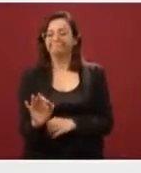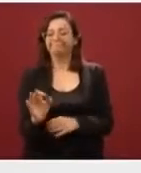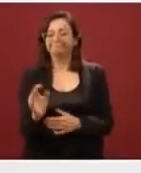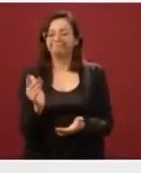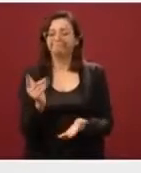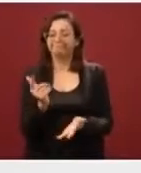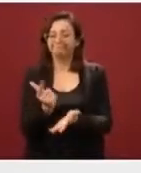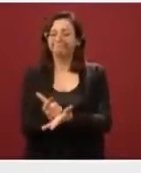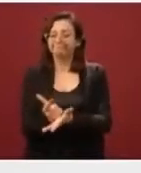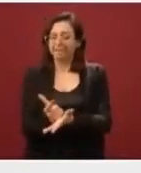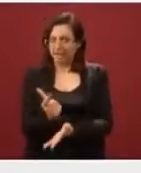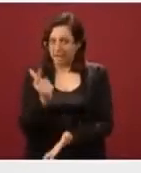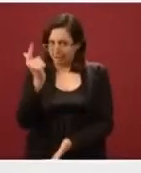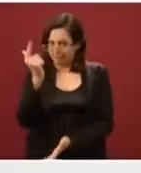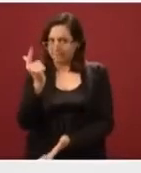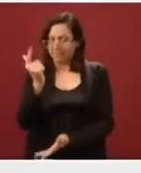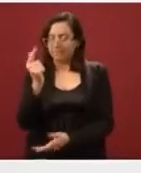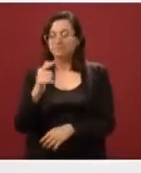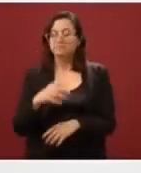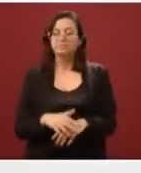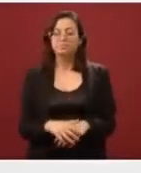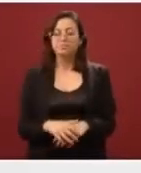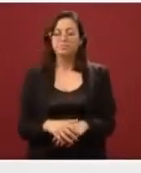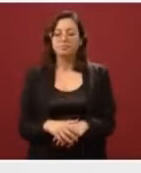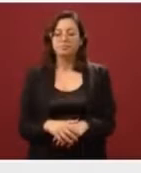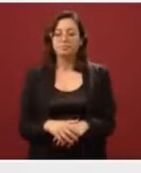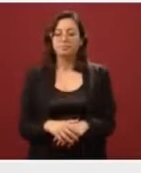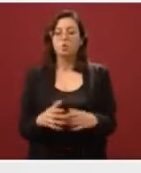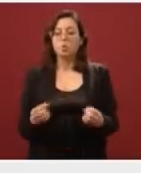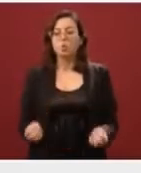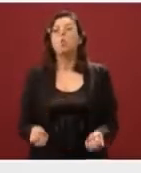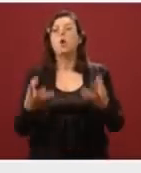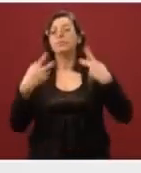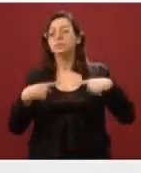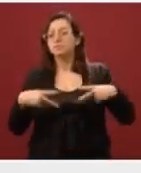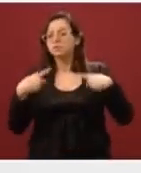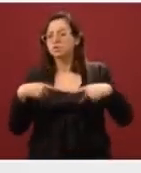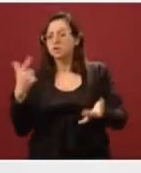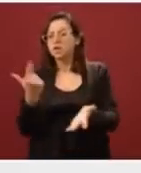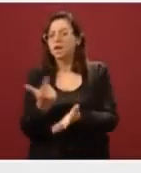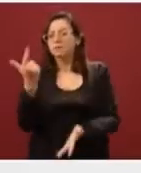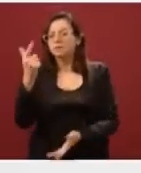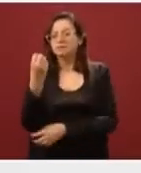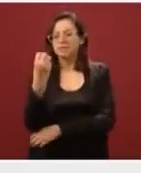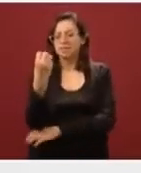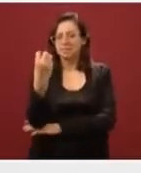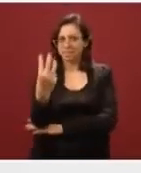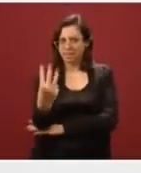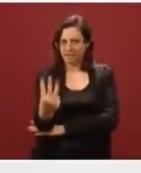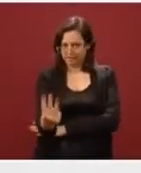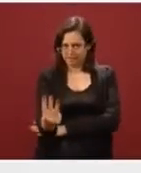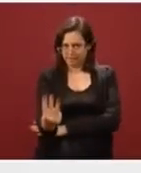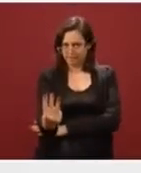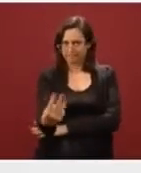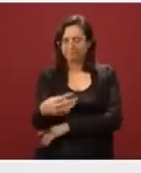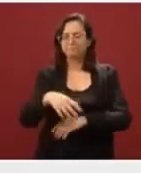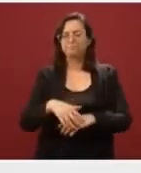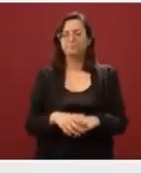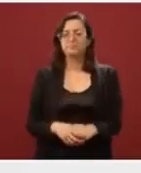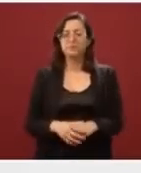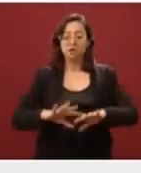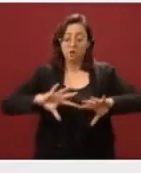todavía como graves, esto viene a representar tres casos en función del total de casos confirmados, que son los